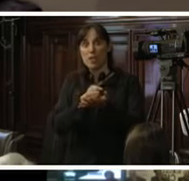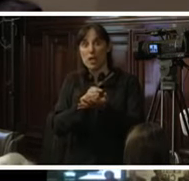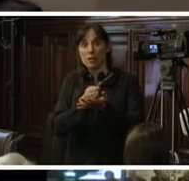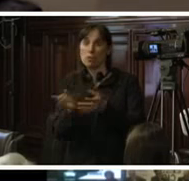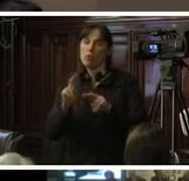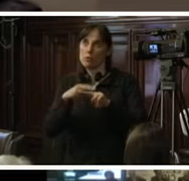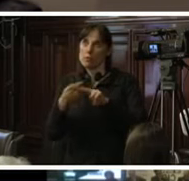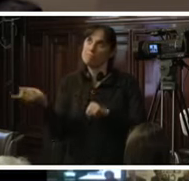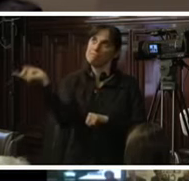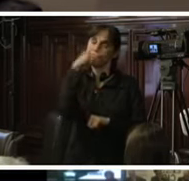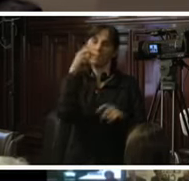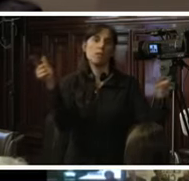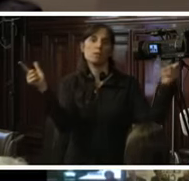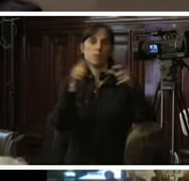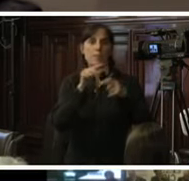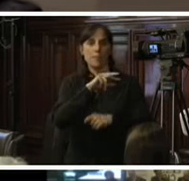permanente.